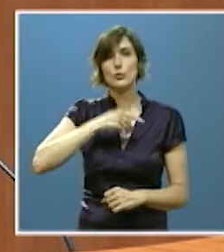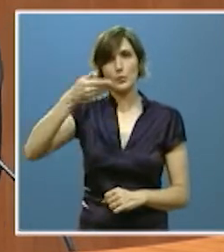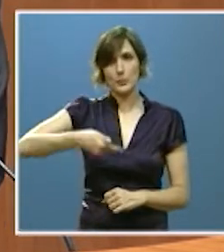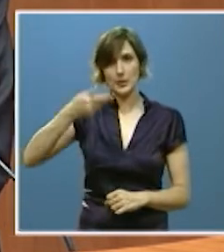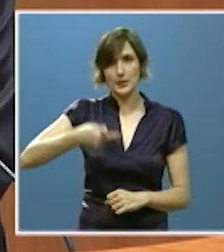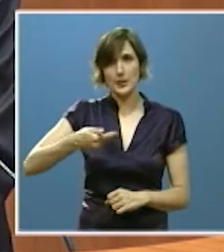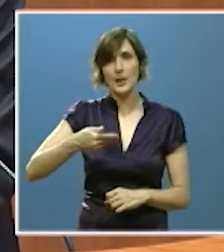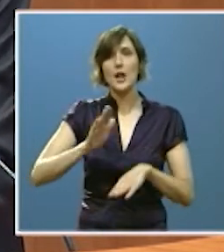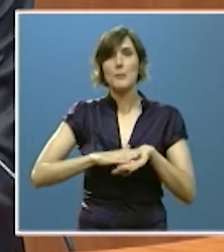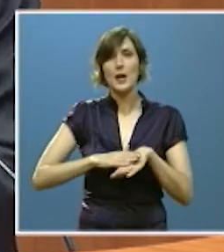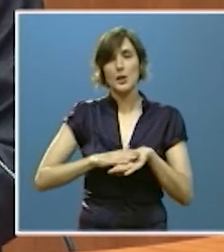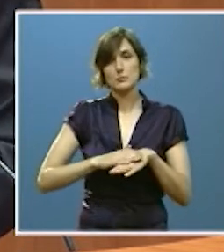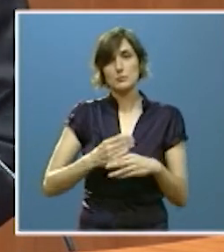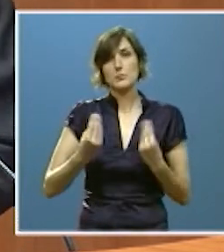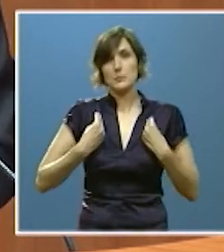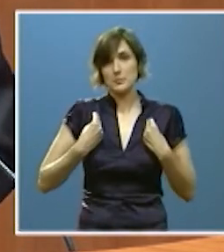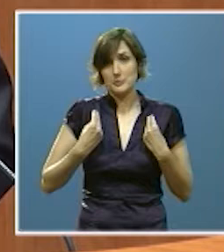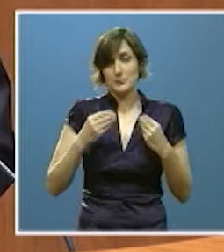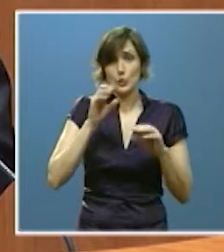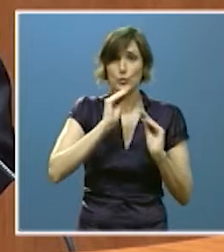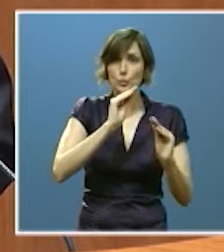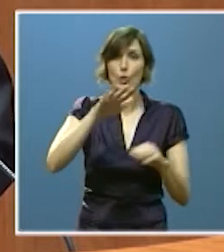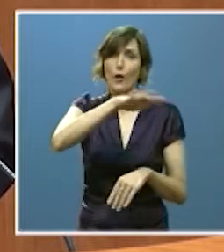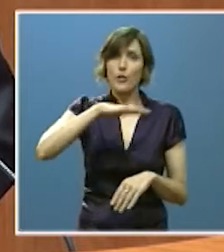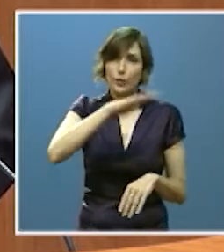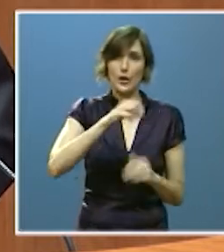para la propia supervivencia de los municipios mineros.